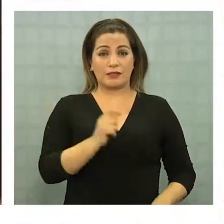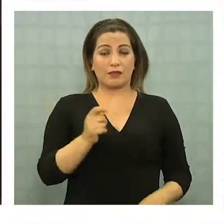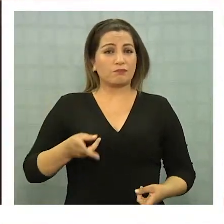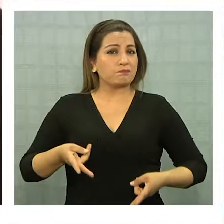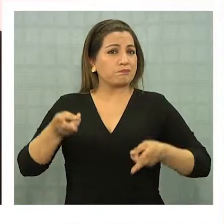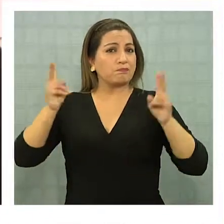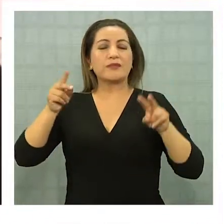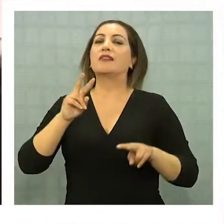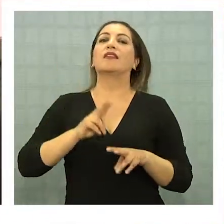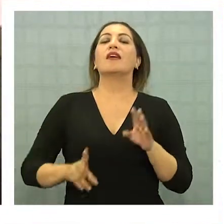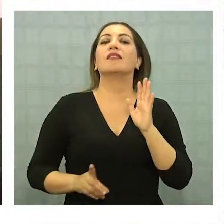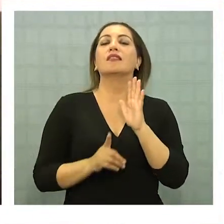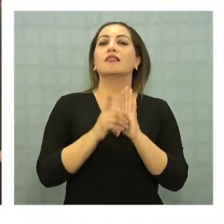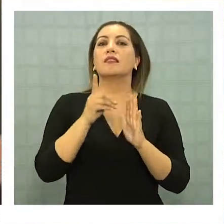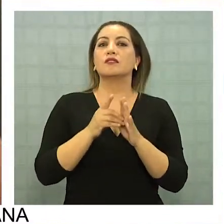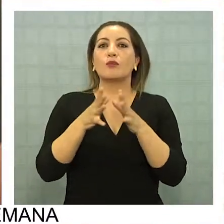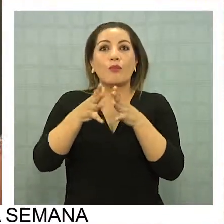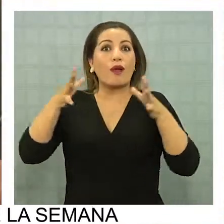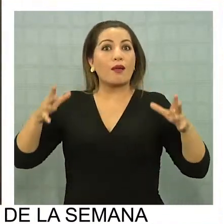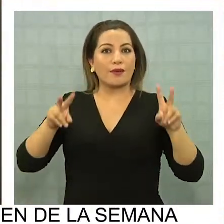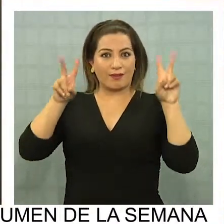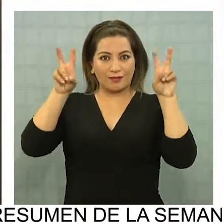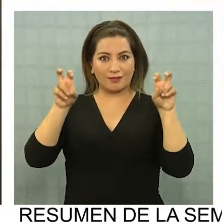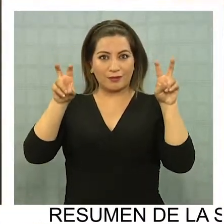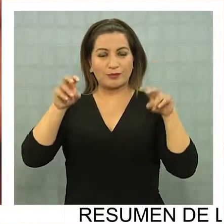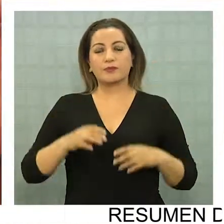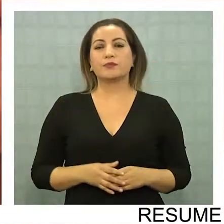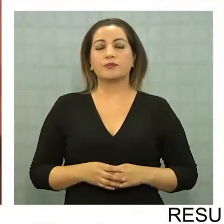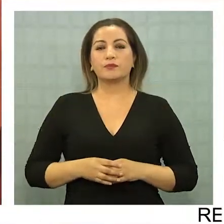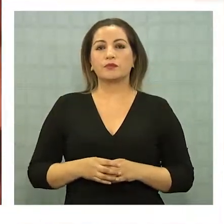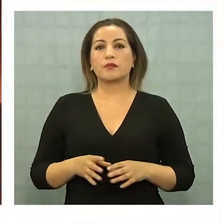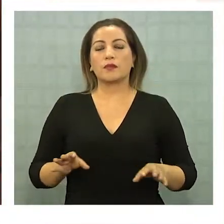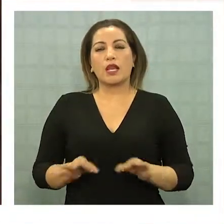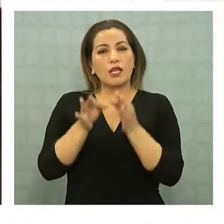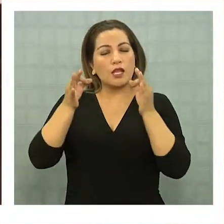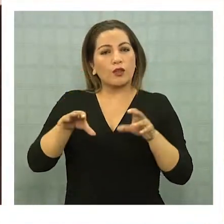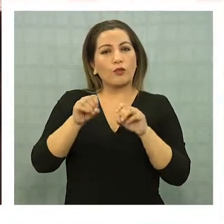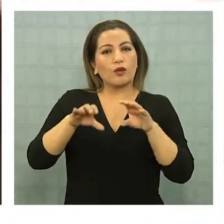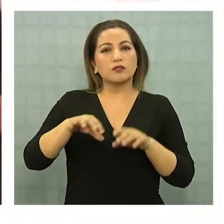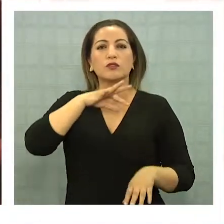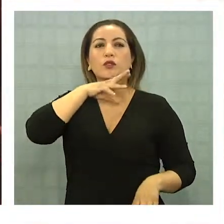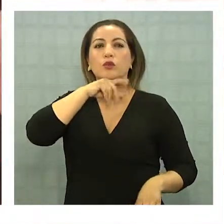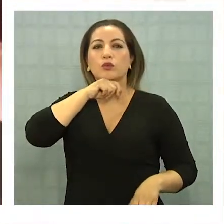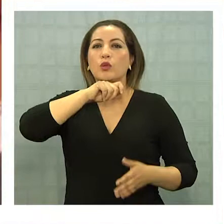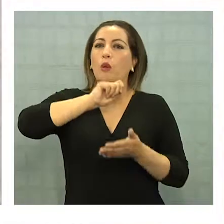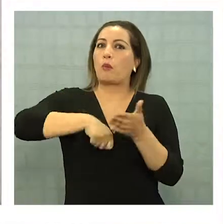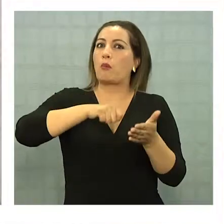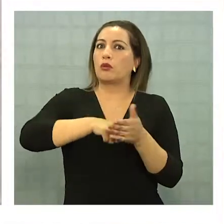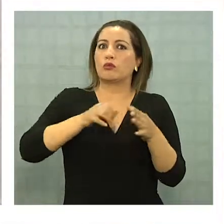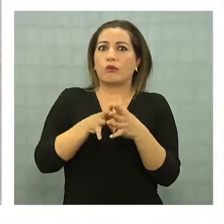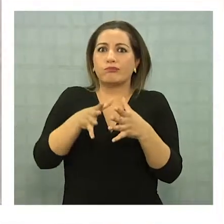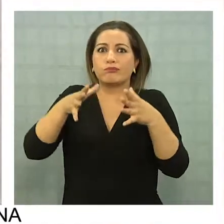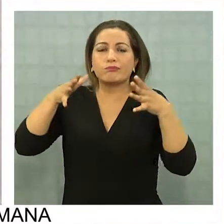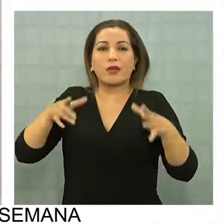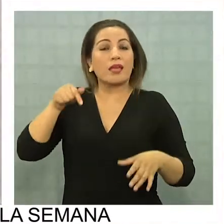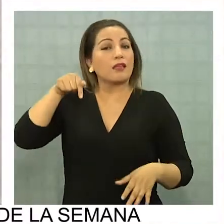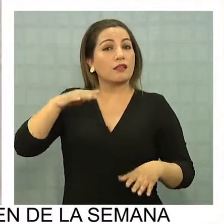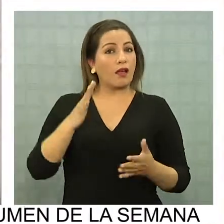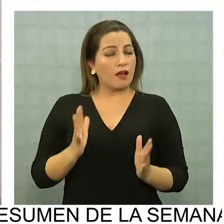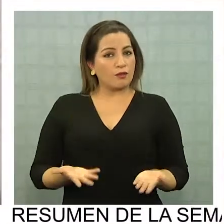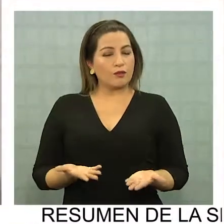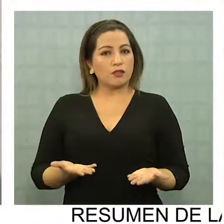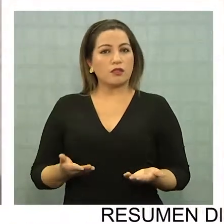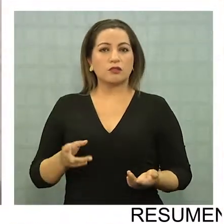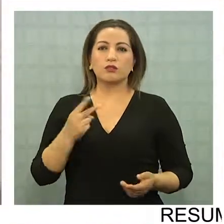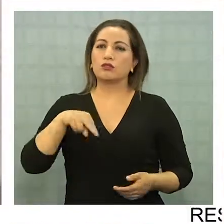región de Tarapacá permite desarrollar una gestión amplia en esta materia. La educación de adultos es una matrícula bastante fluctuante,